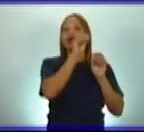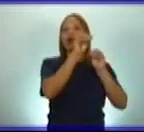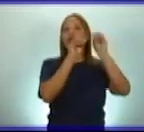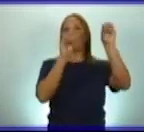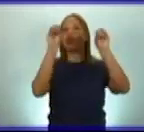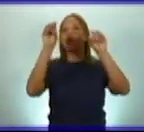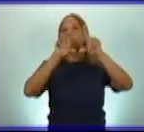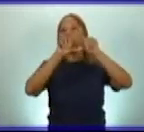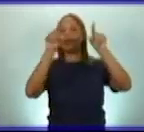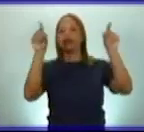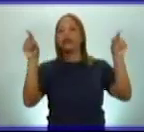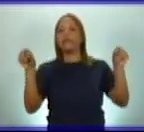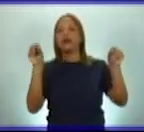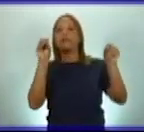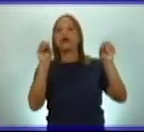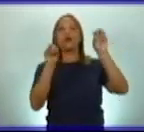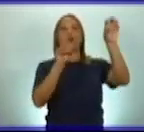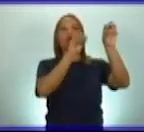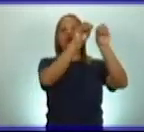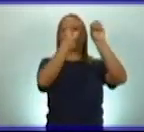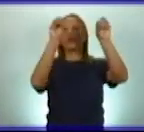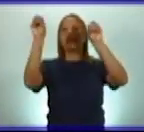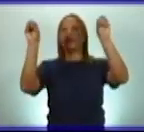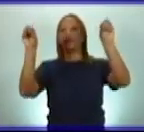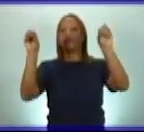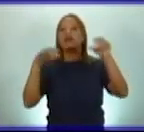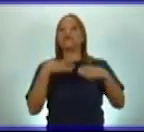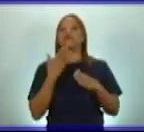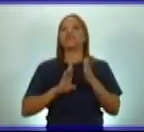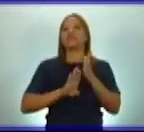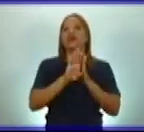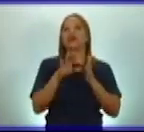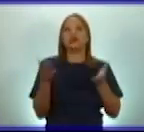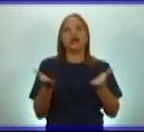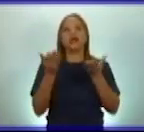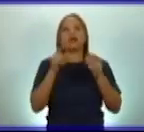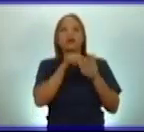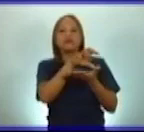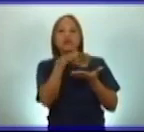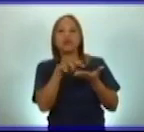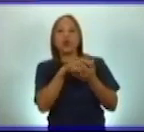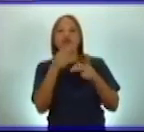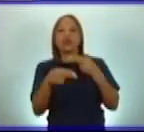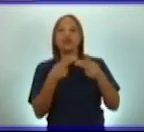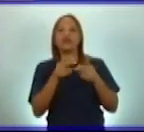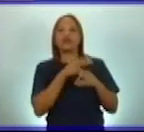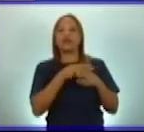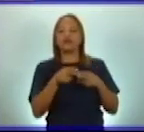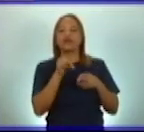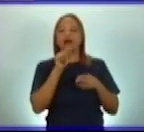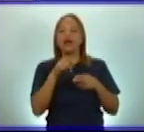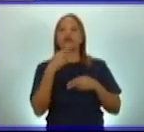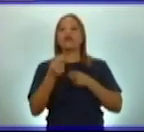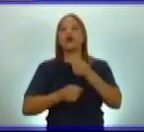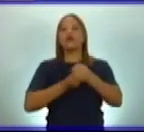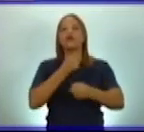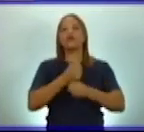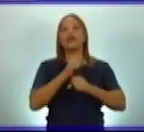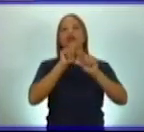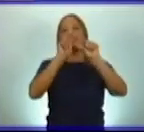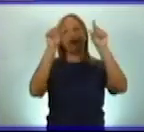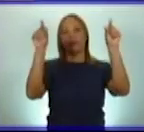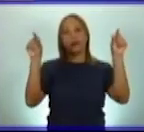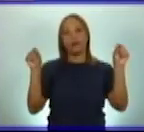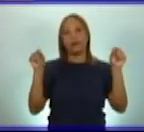donde se desarrollaron. Para ello, utilizarás el mapa.